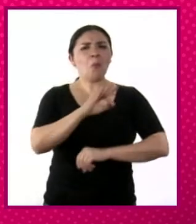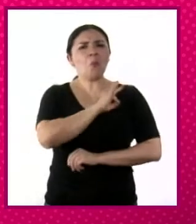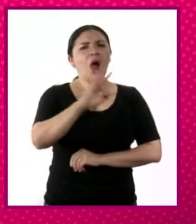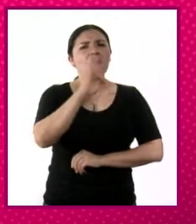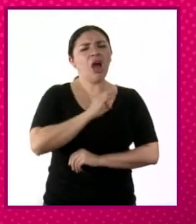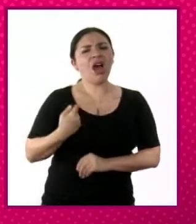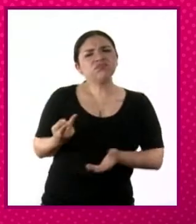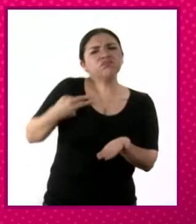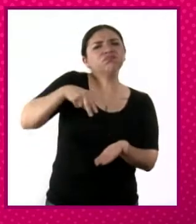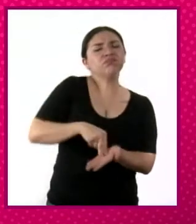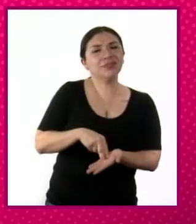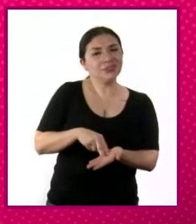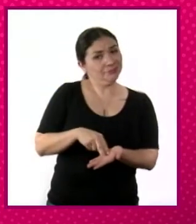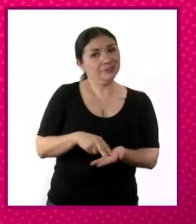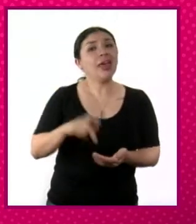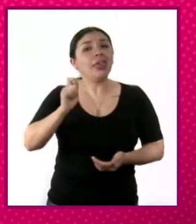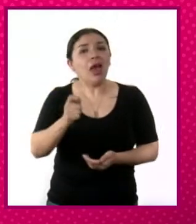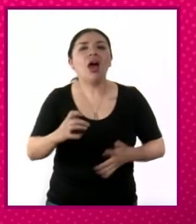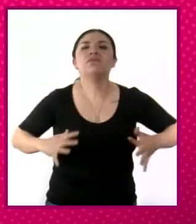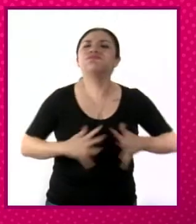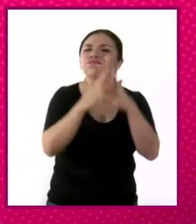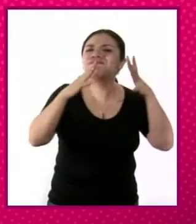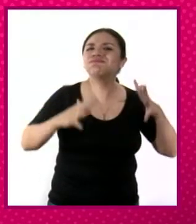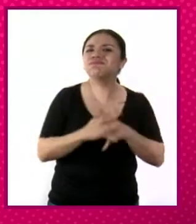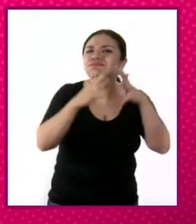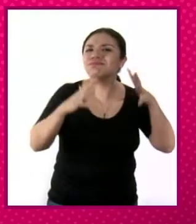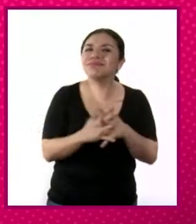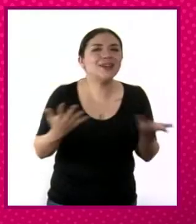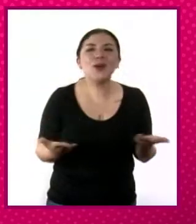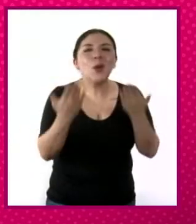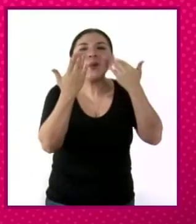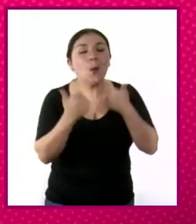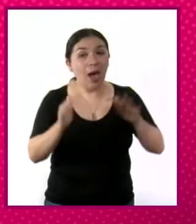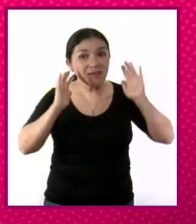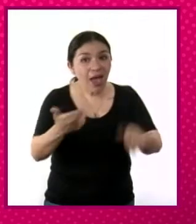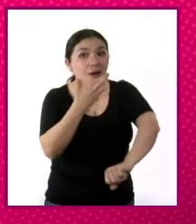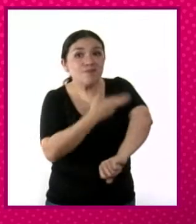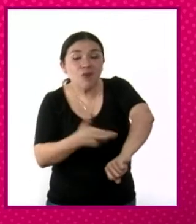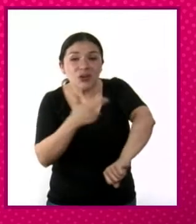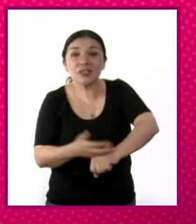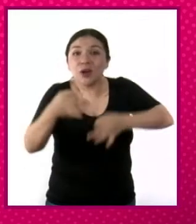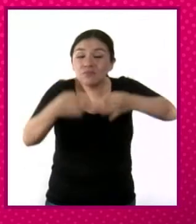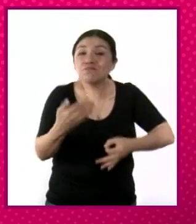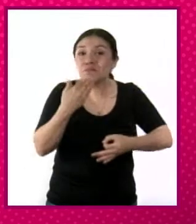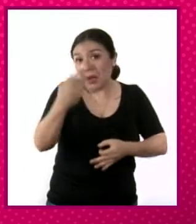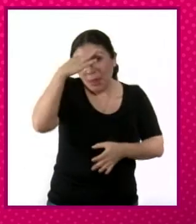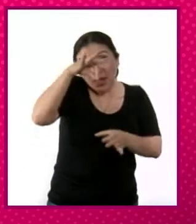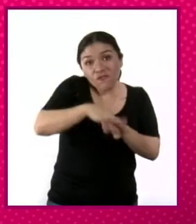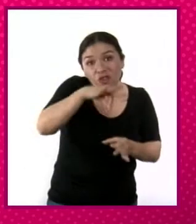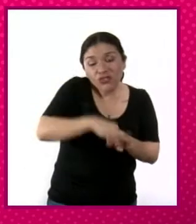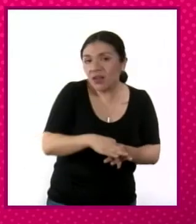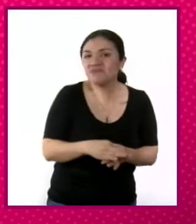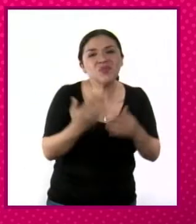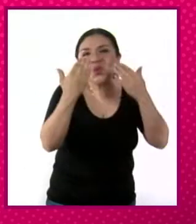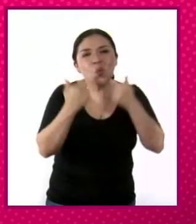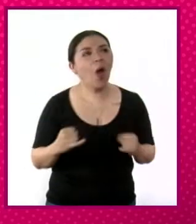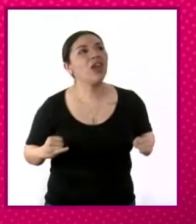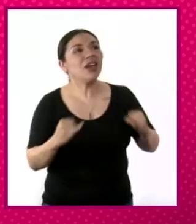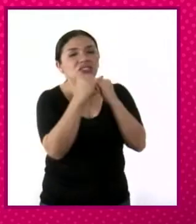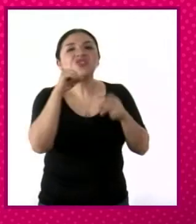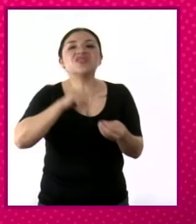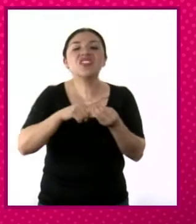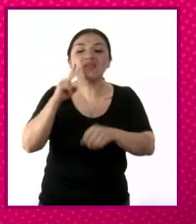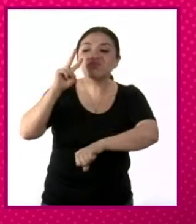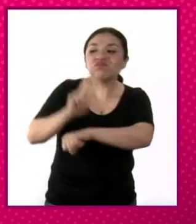público y se levantaba en armas. Entonces no había procedimientos o procesos de selección, no había instituciones que